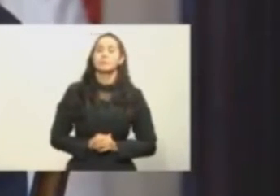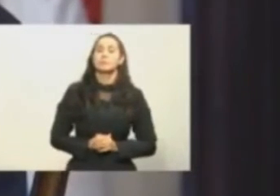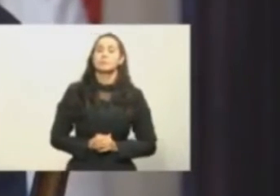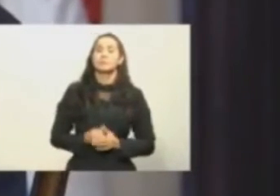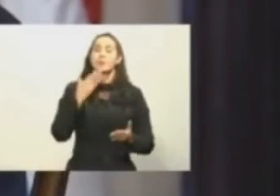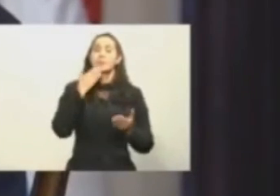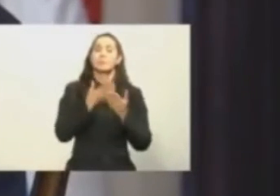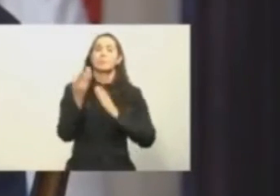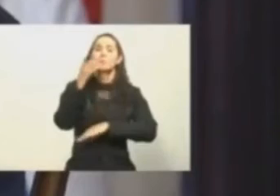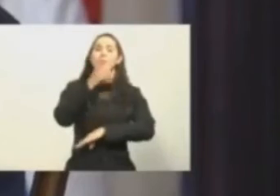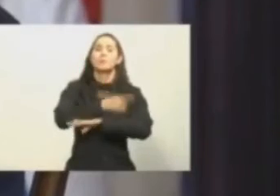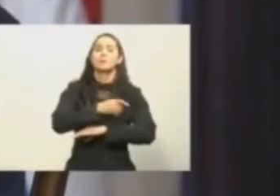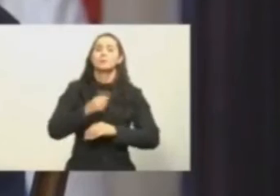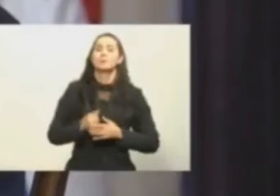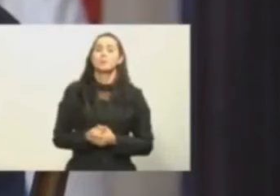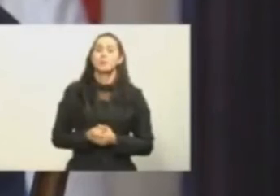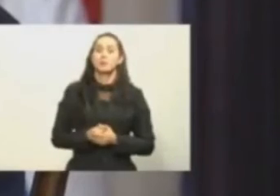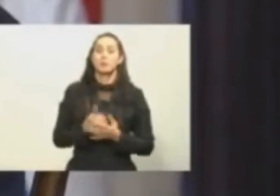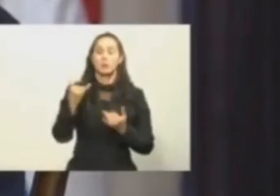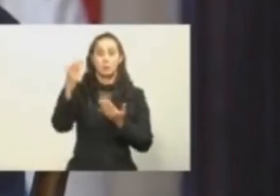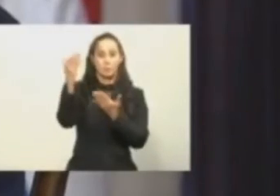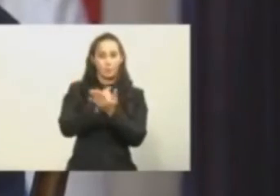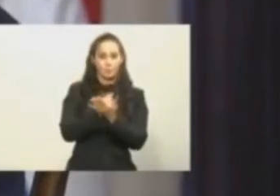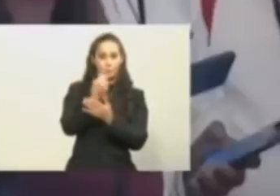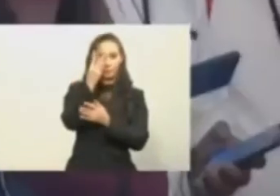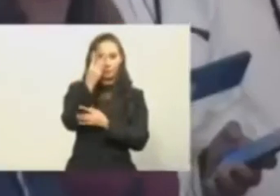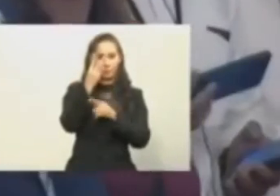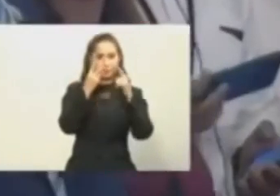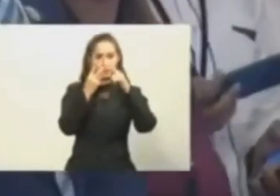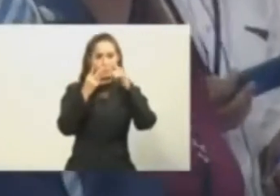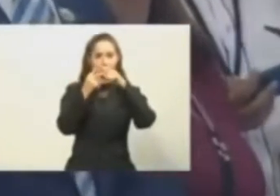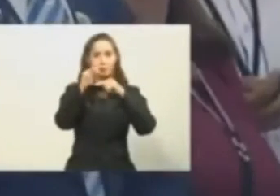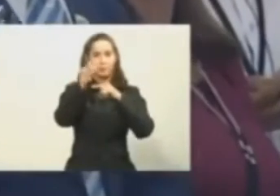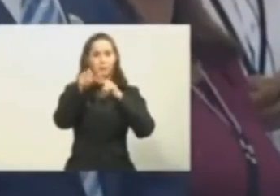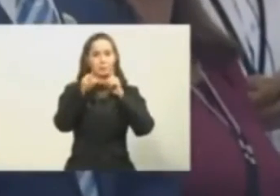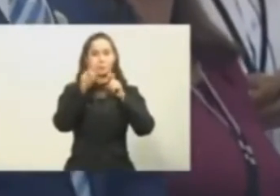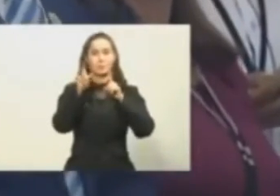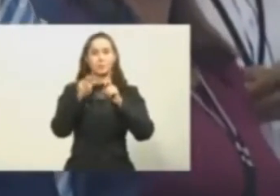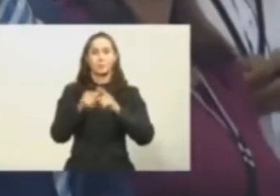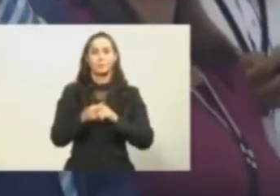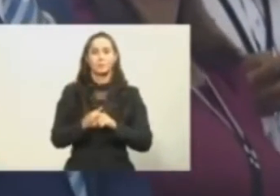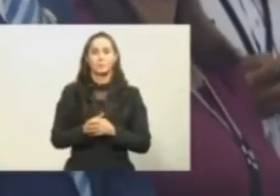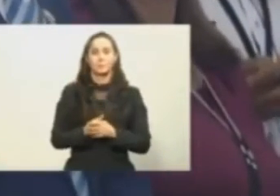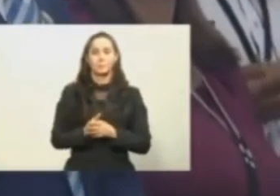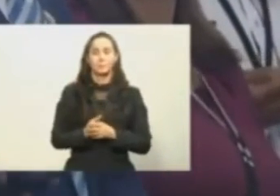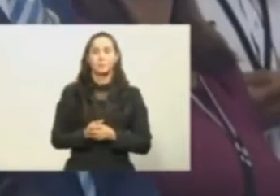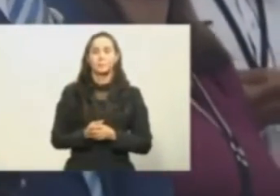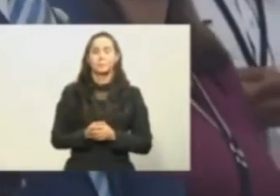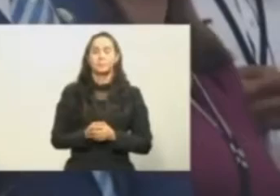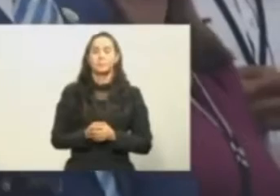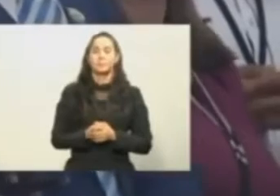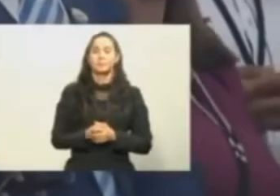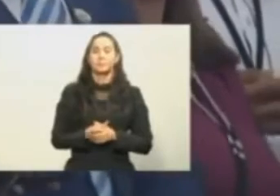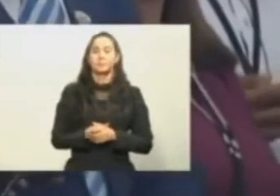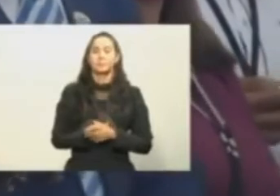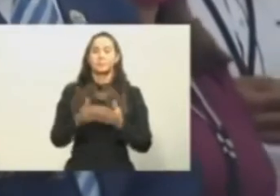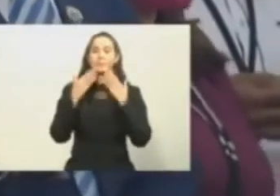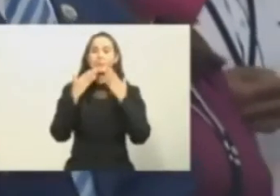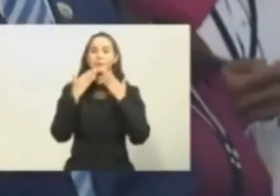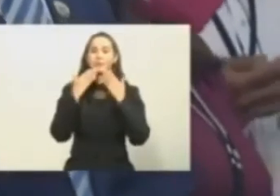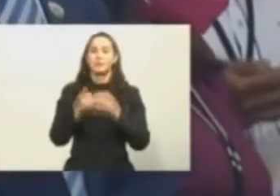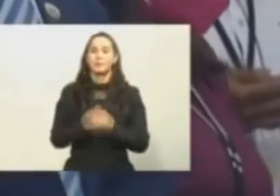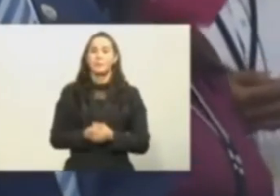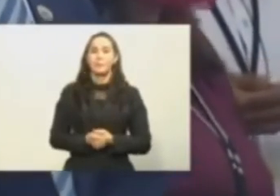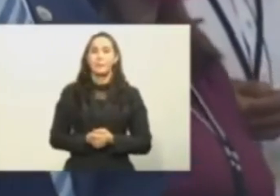Buenos días. Vamos a aprovechar para hacer dos preguntas, presidente. A usted se las permito. Gracias.